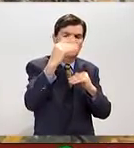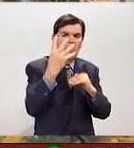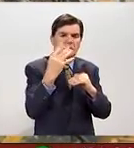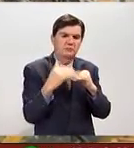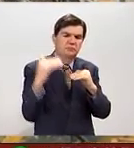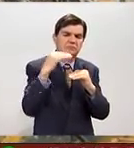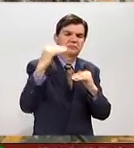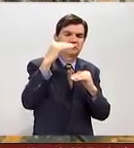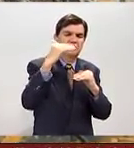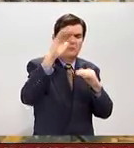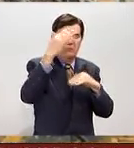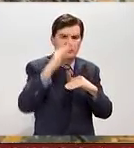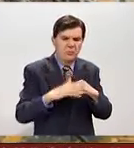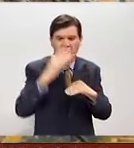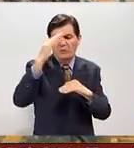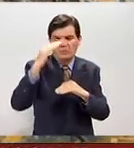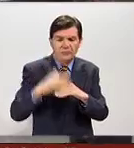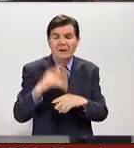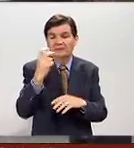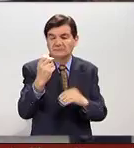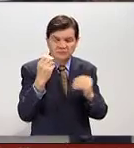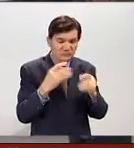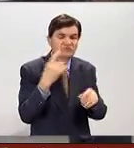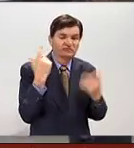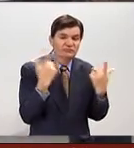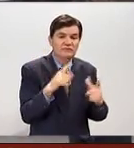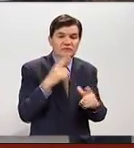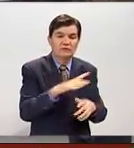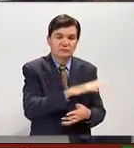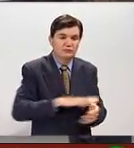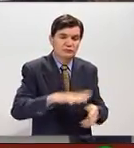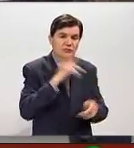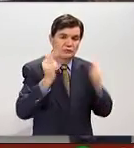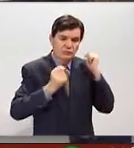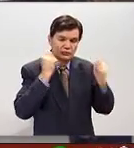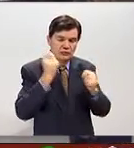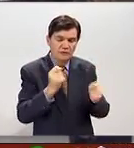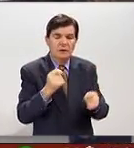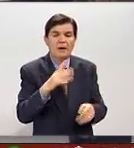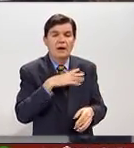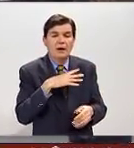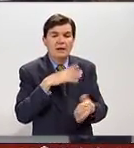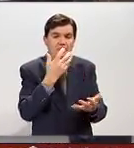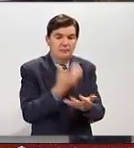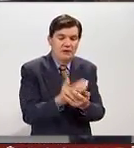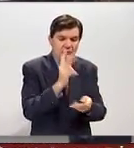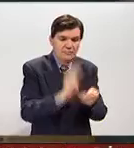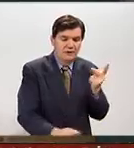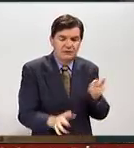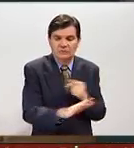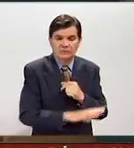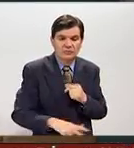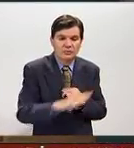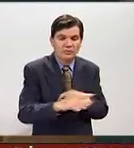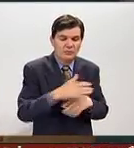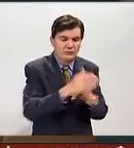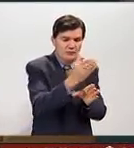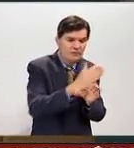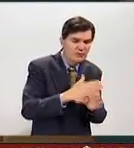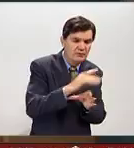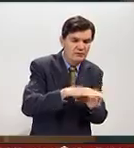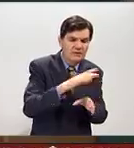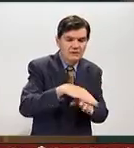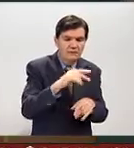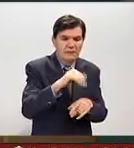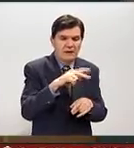cuatro pisos y se derrumbaron. Le pegó muy fuerte ahí a la zona turística. Y bueno, paralizó la ciudad, toda la costa que le